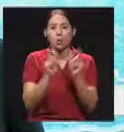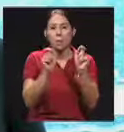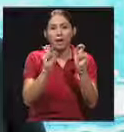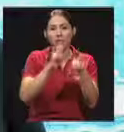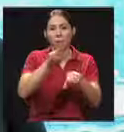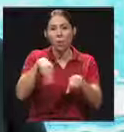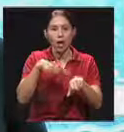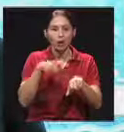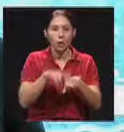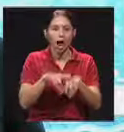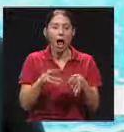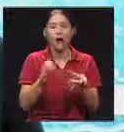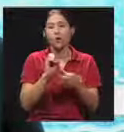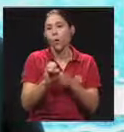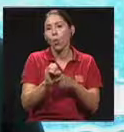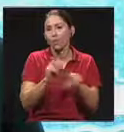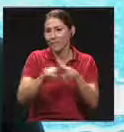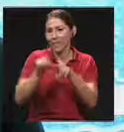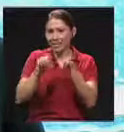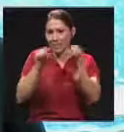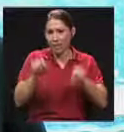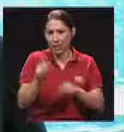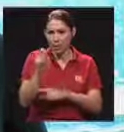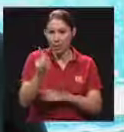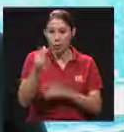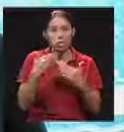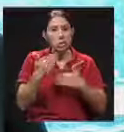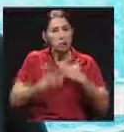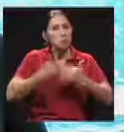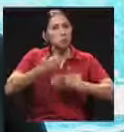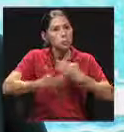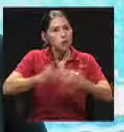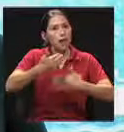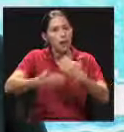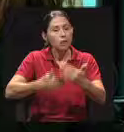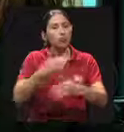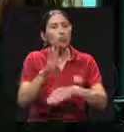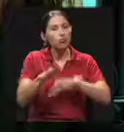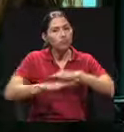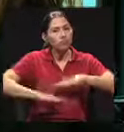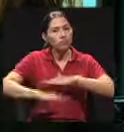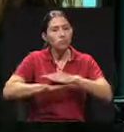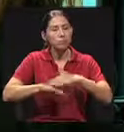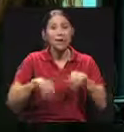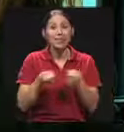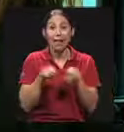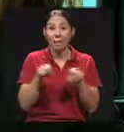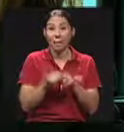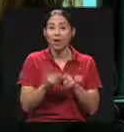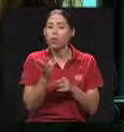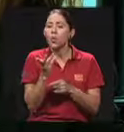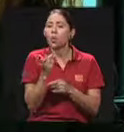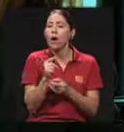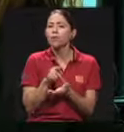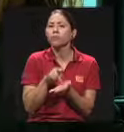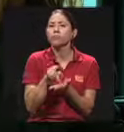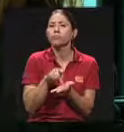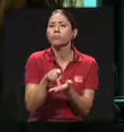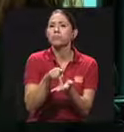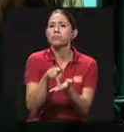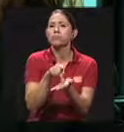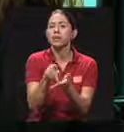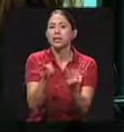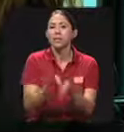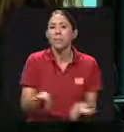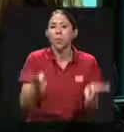magisterio o cualquier otro régimen básico, sino porque también el monto que se cotiza es importante para ir